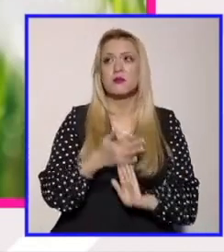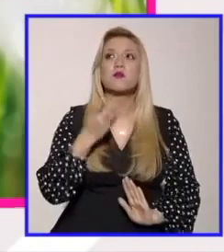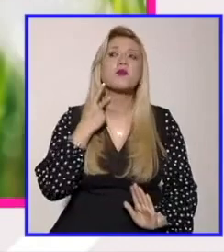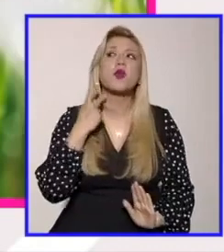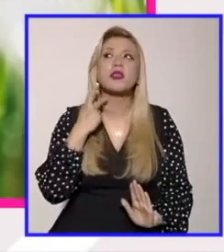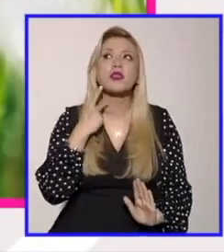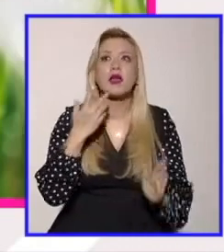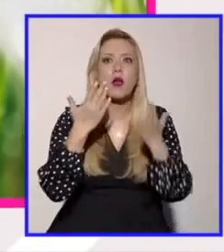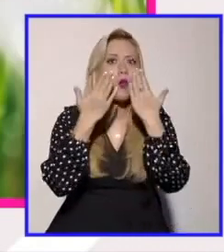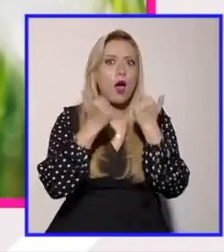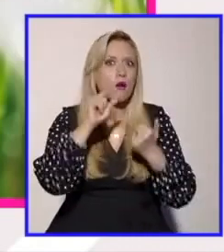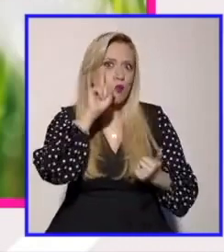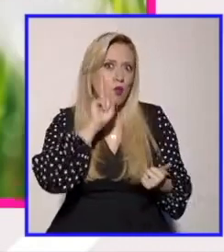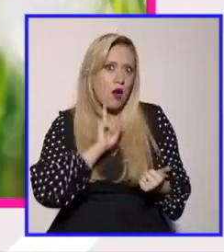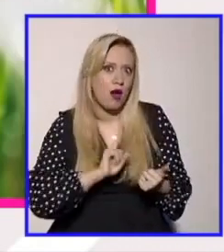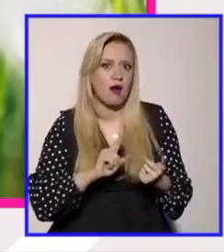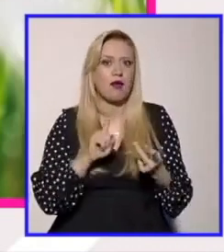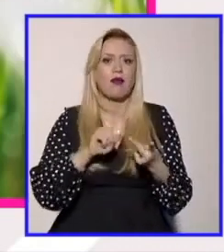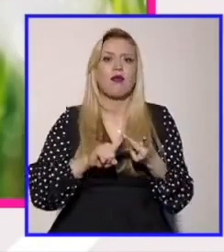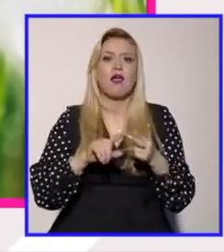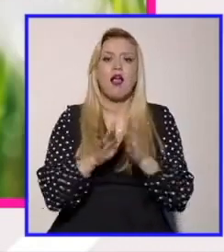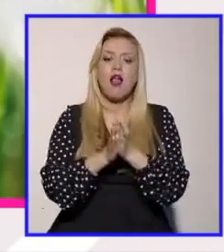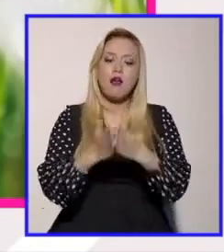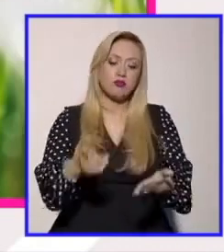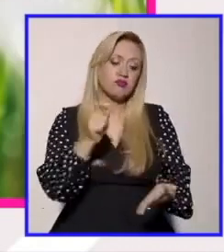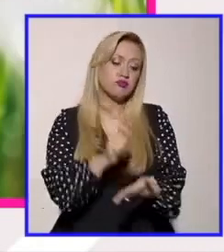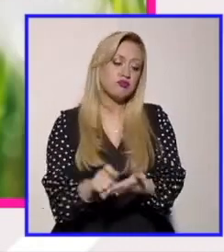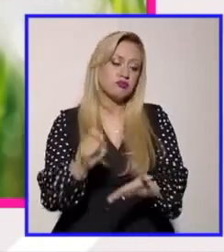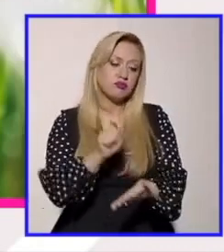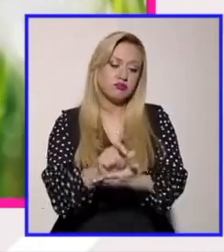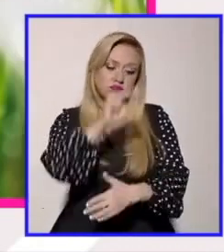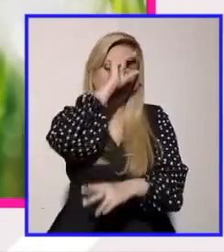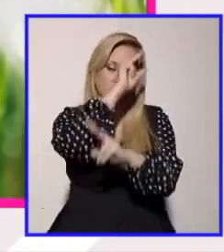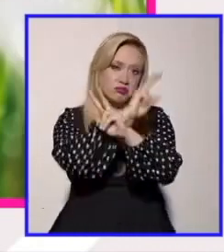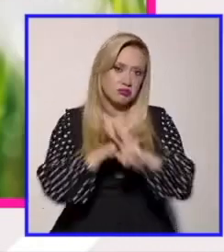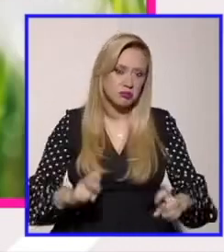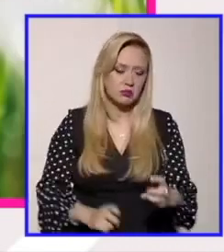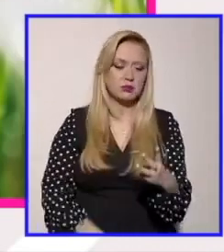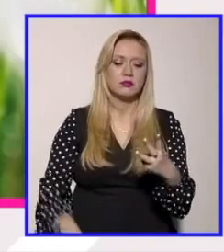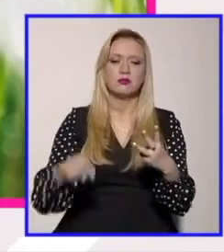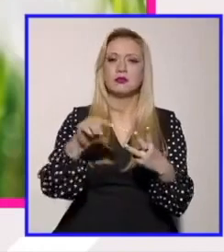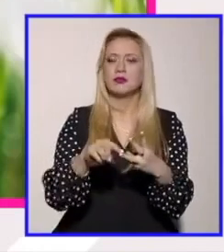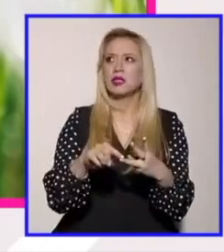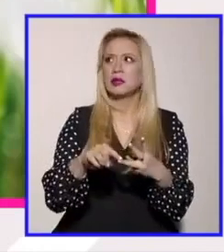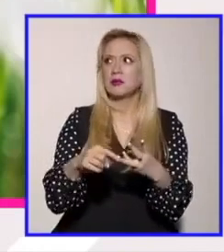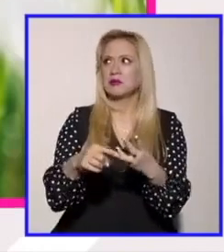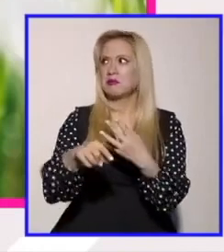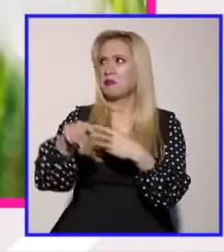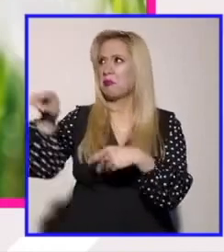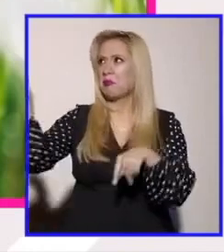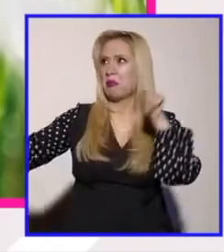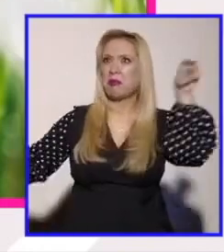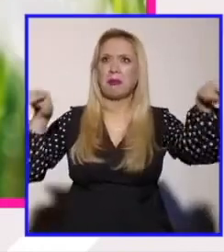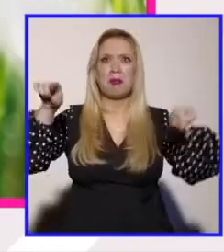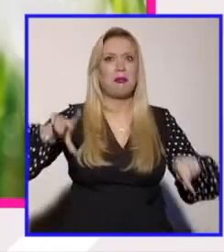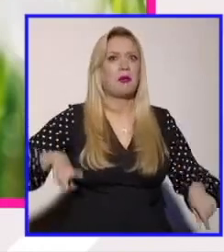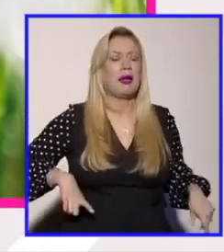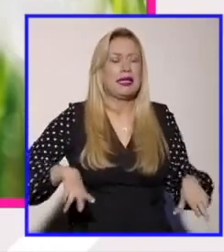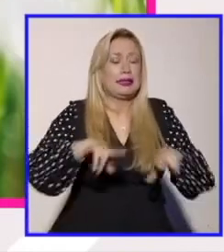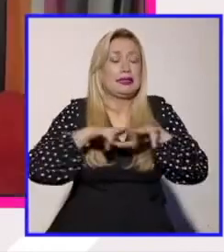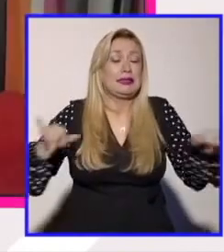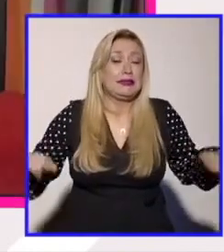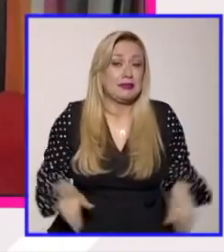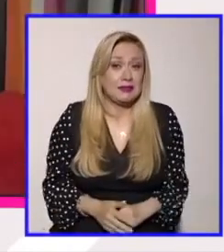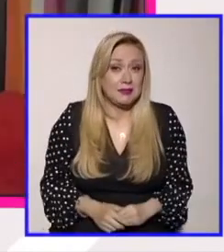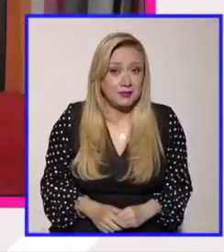no teníamos mujeres en literatura no teníamos mujeres en ningún lado y creo que para muchas mujeres cisgénero